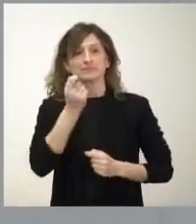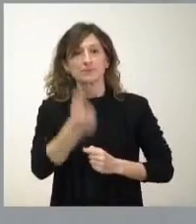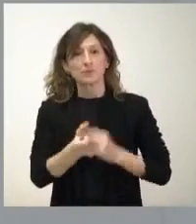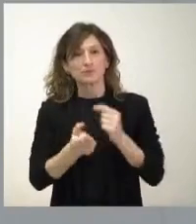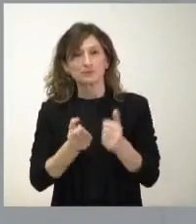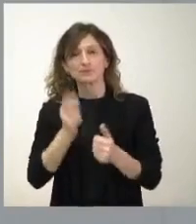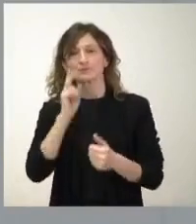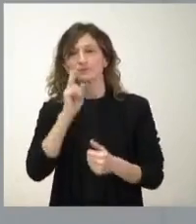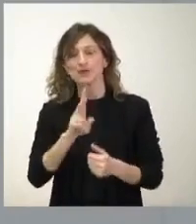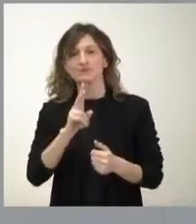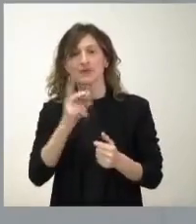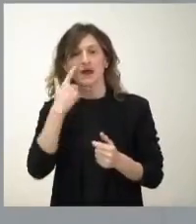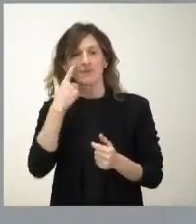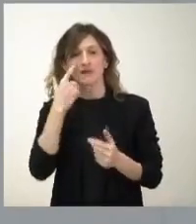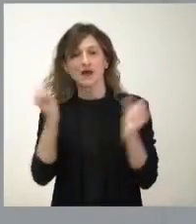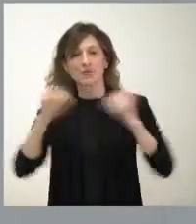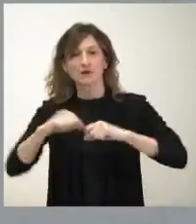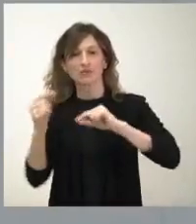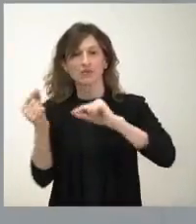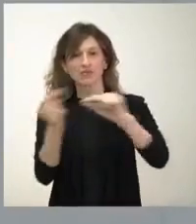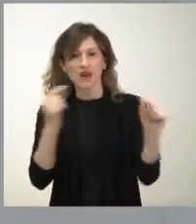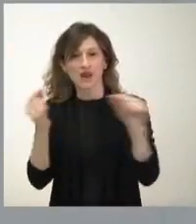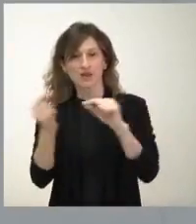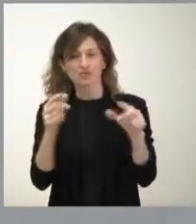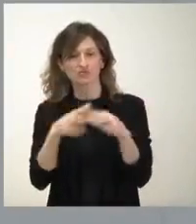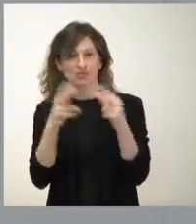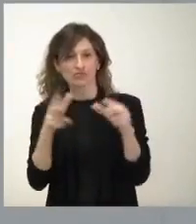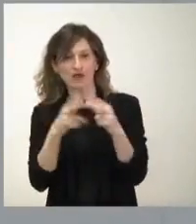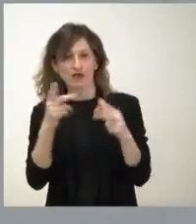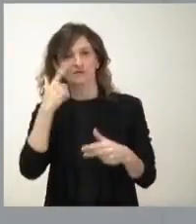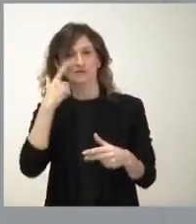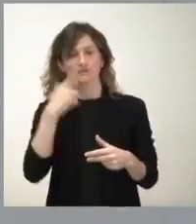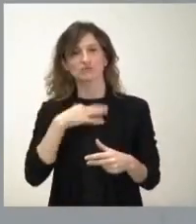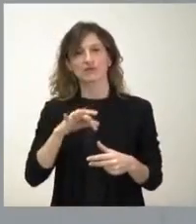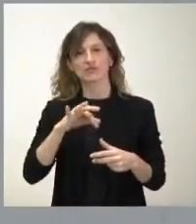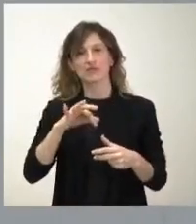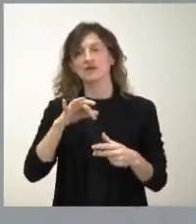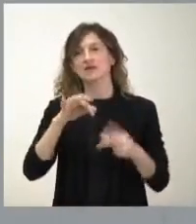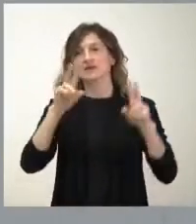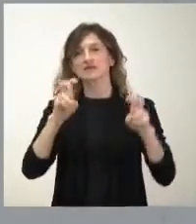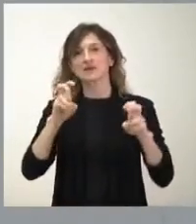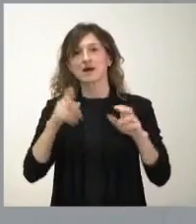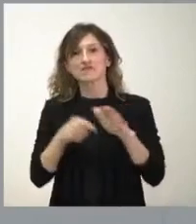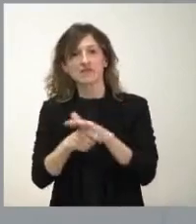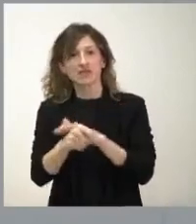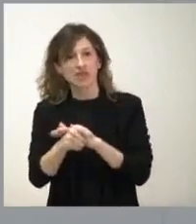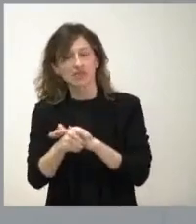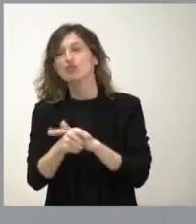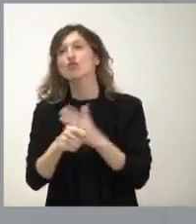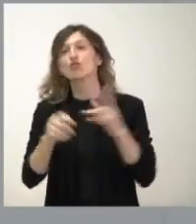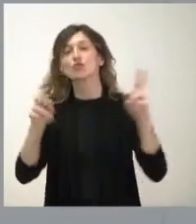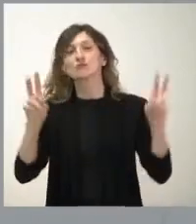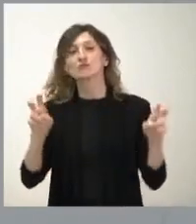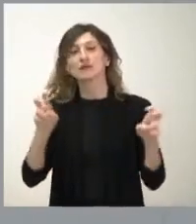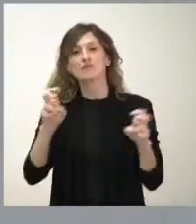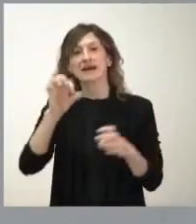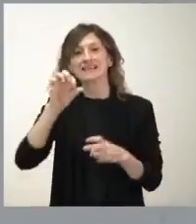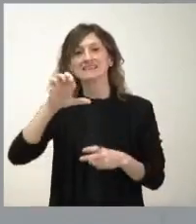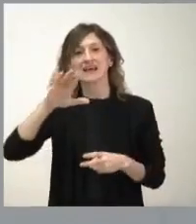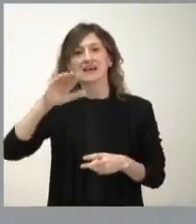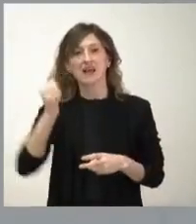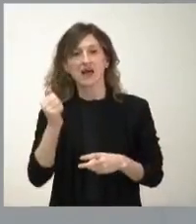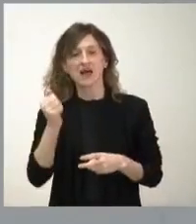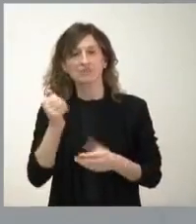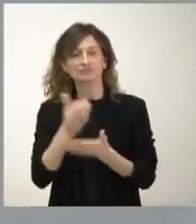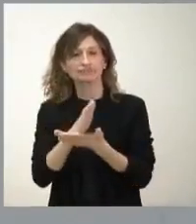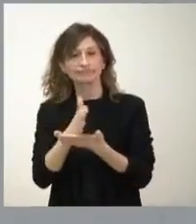de los acuerdos del diálogo social si se puede establecer una fórmula de financiación por parte del SERLA y, en todo